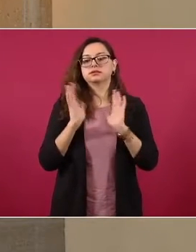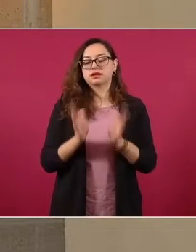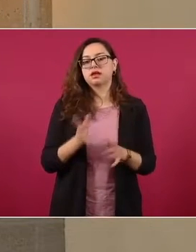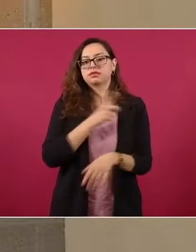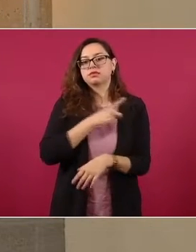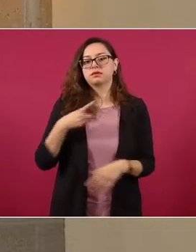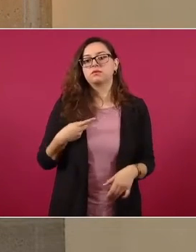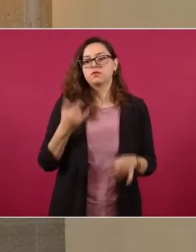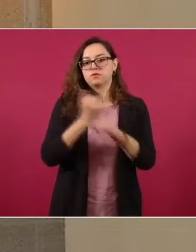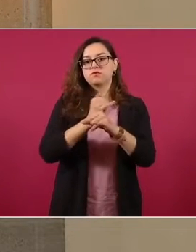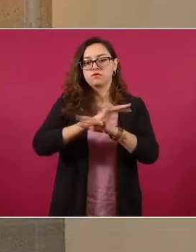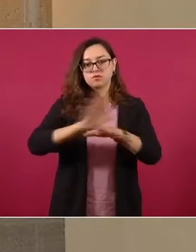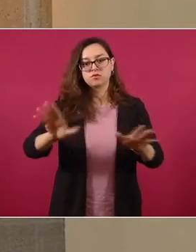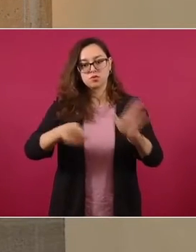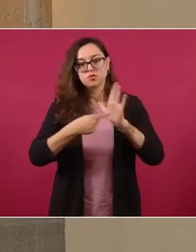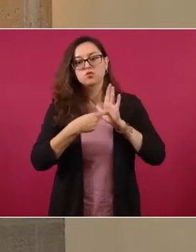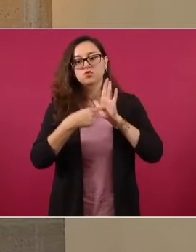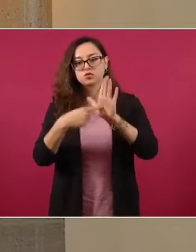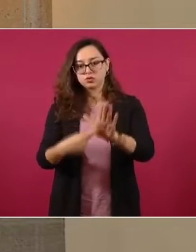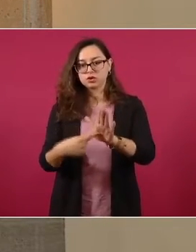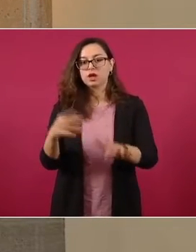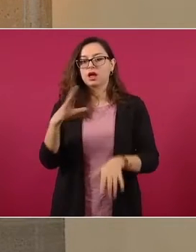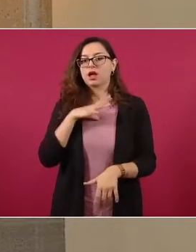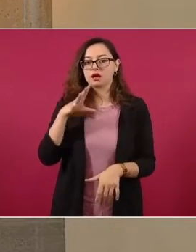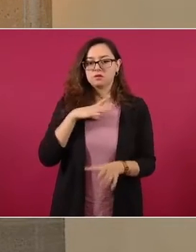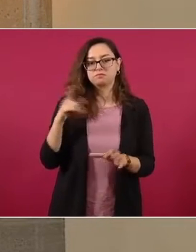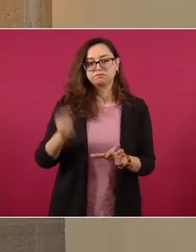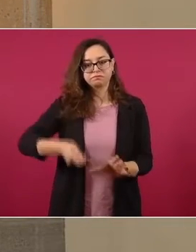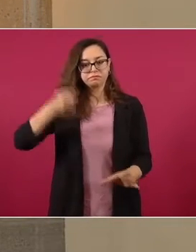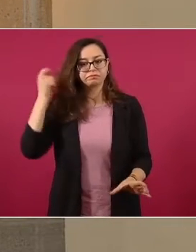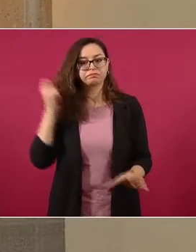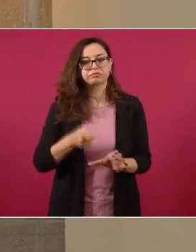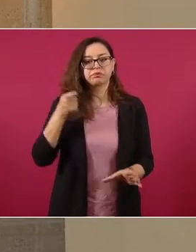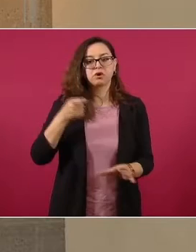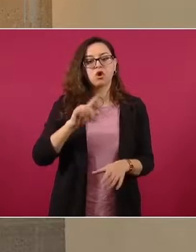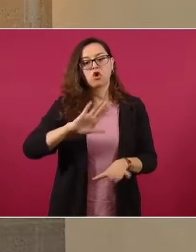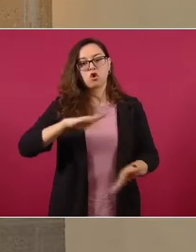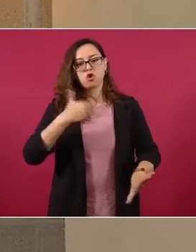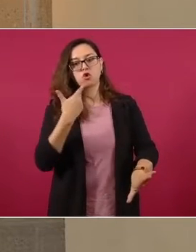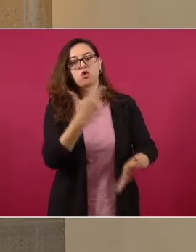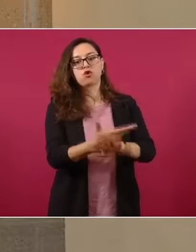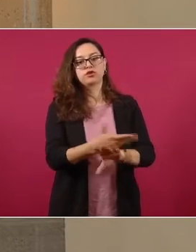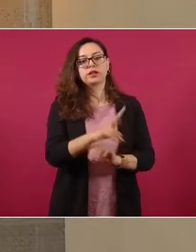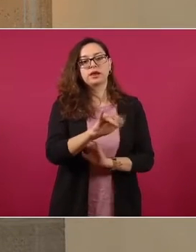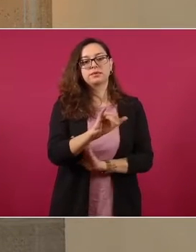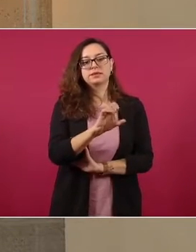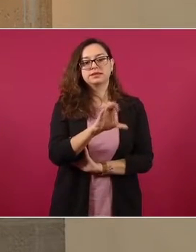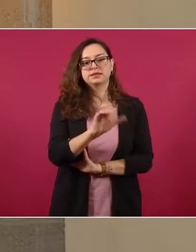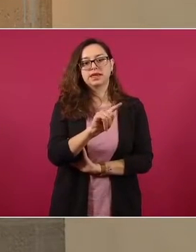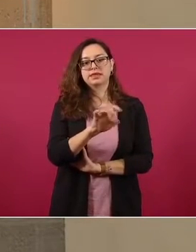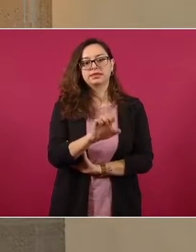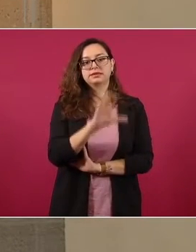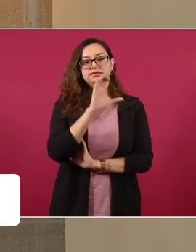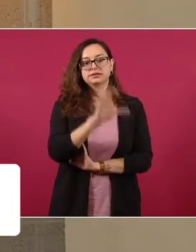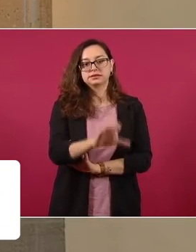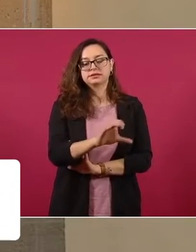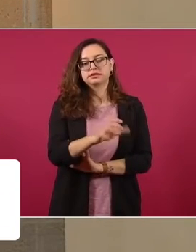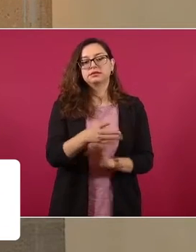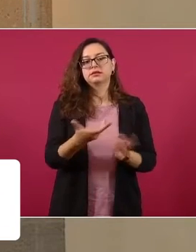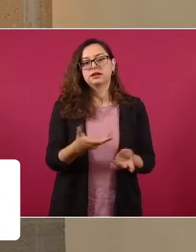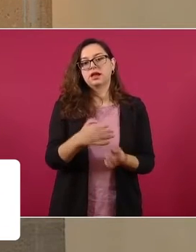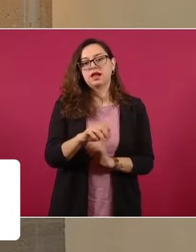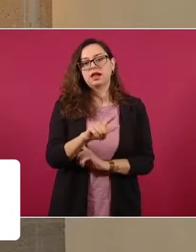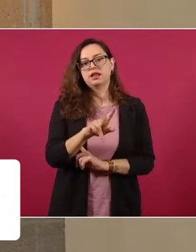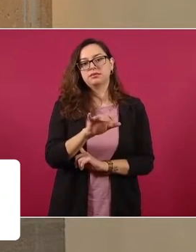sentencia por 20 años de prisión en contra de Vicente C., alias El